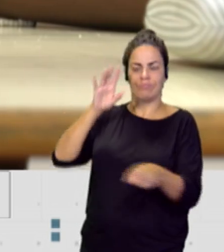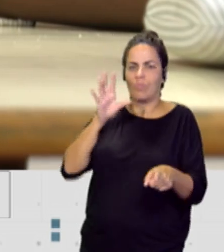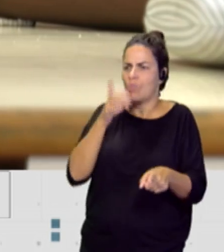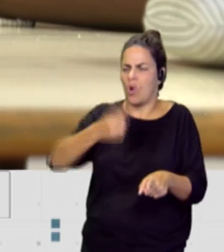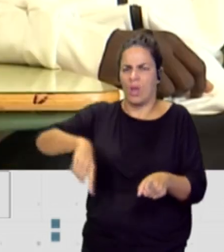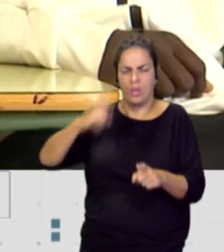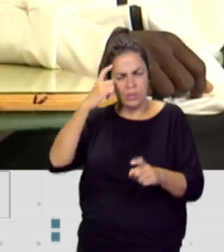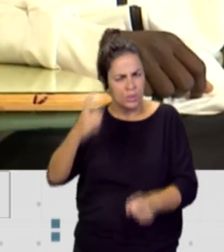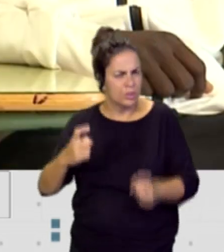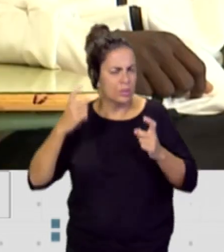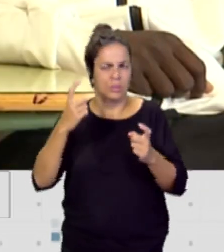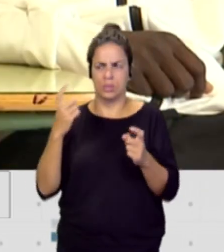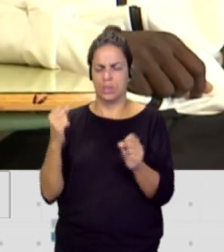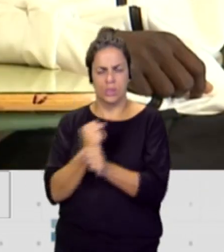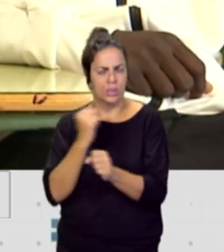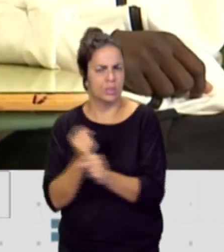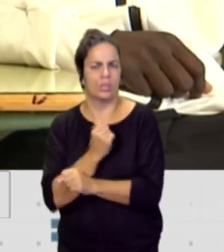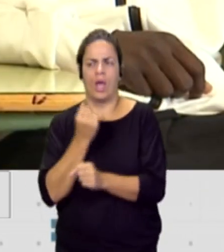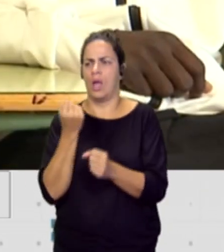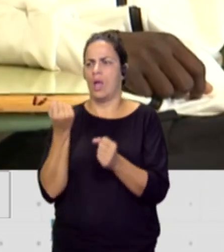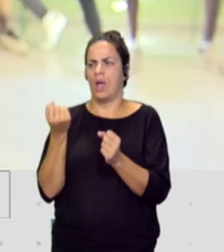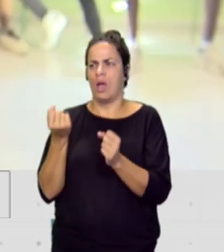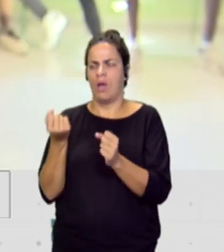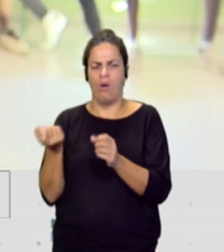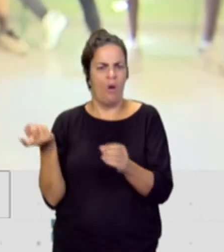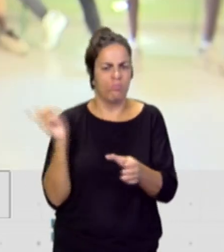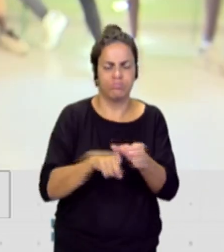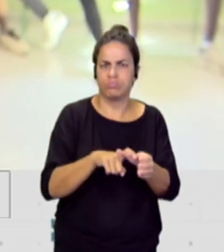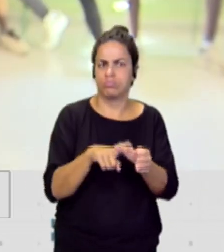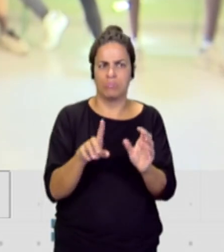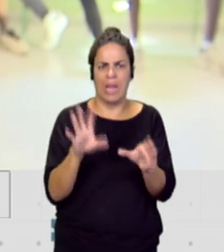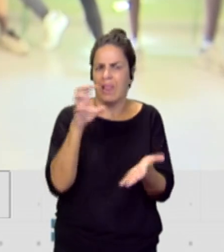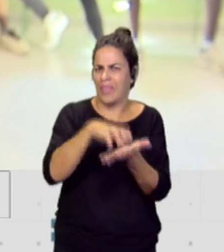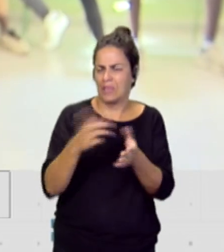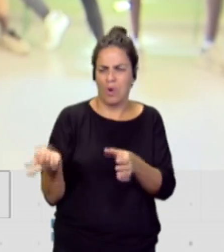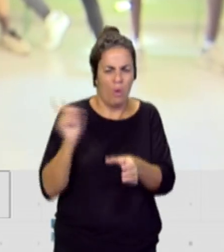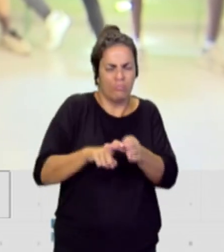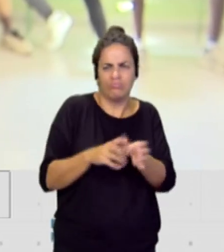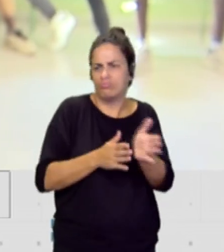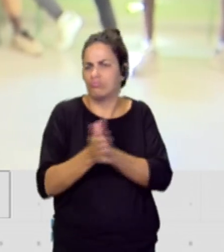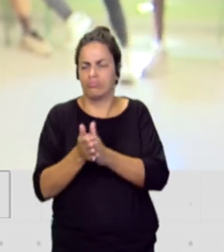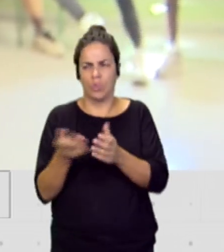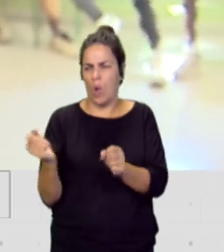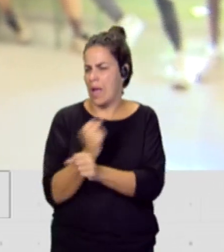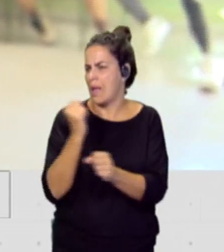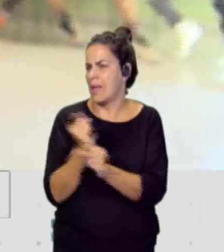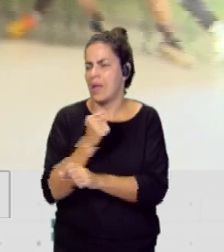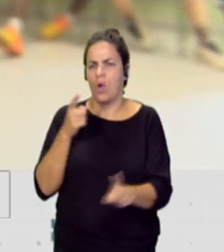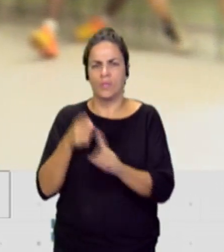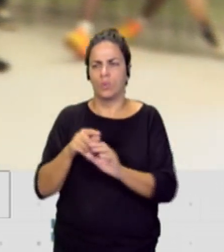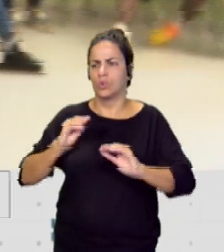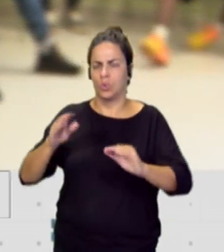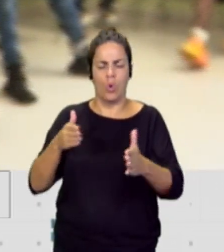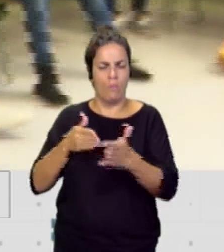trabajo, por cómo han estado implicados en la vida del centro, por cómo han trabajado para superar todas sus